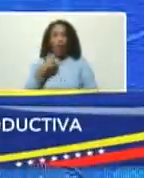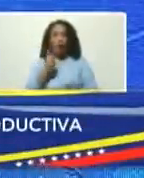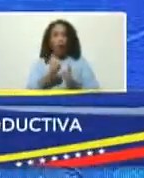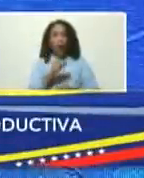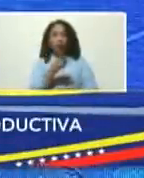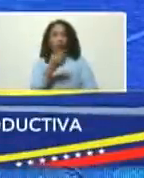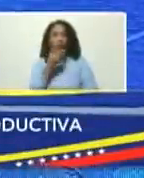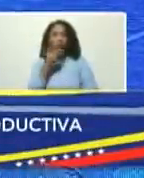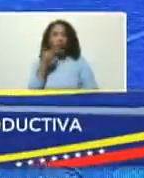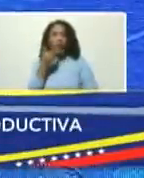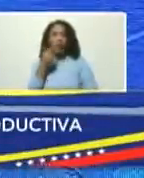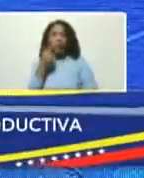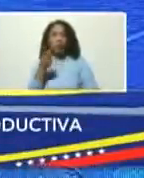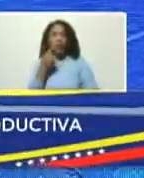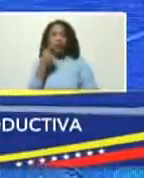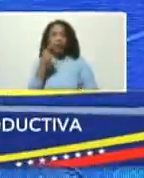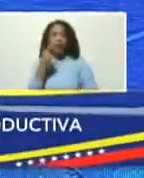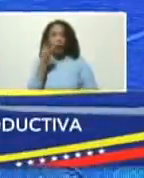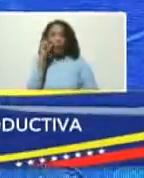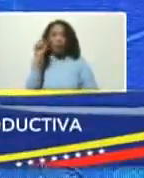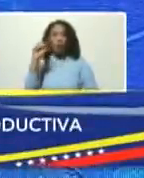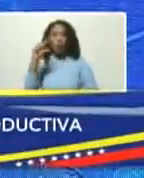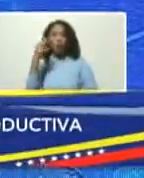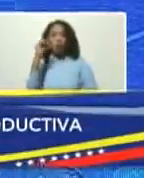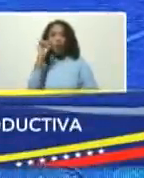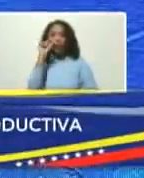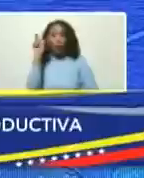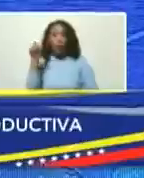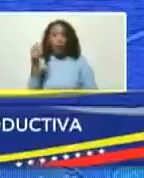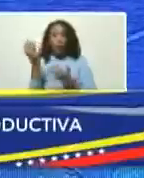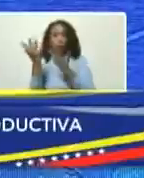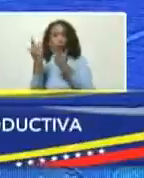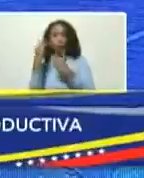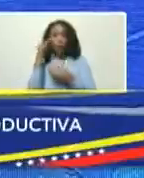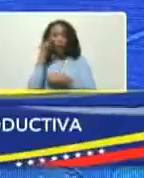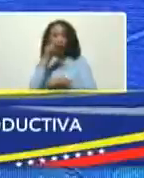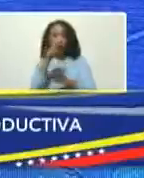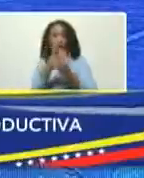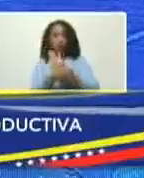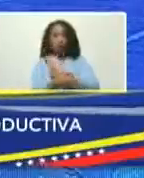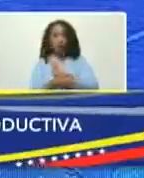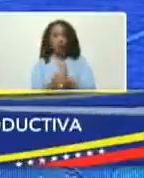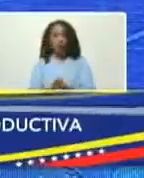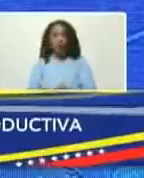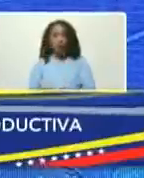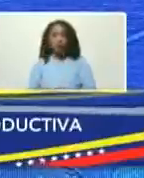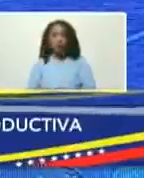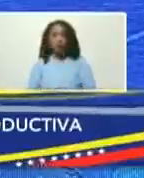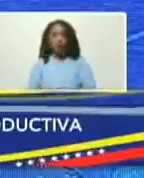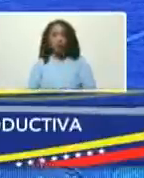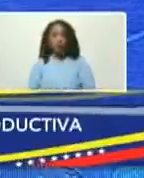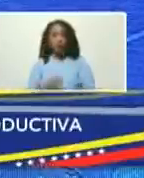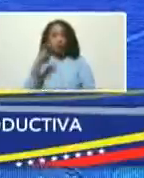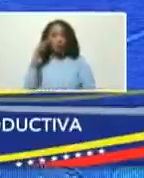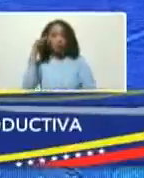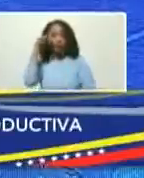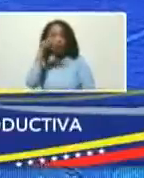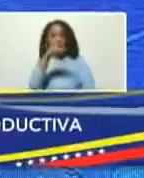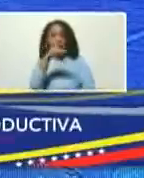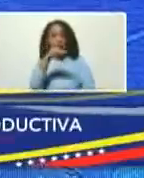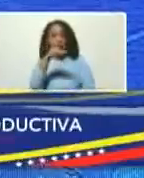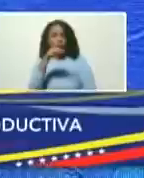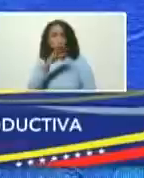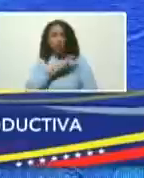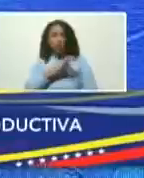puede ser el diputado Luis Eduardo Martínez, que me dé su visión, desde el punto de vista de la